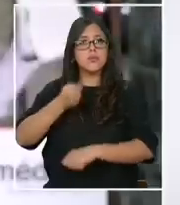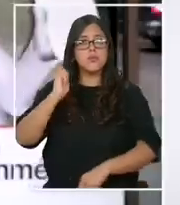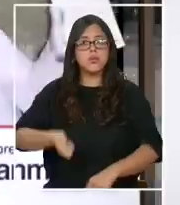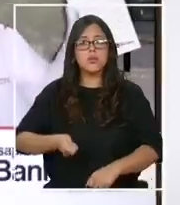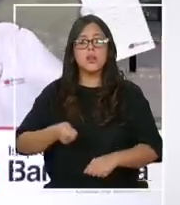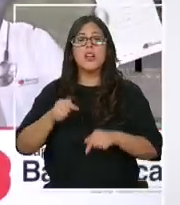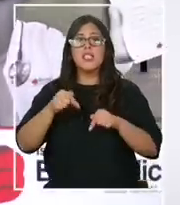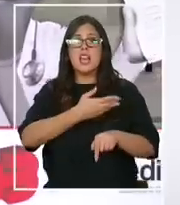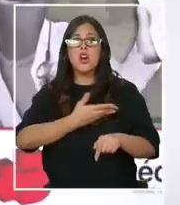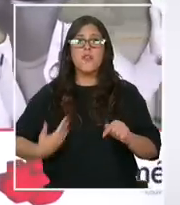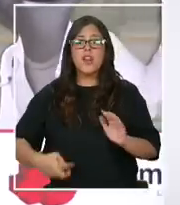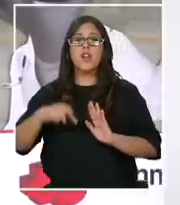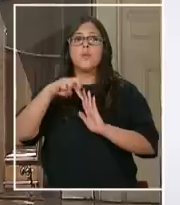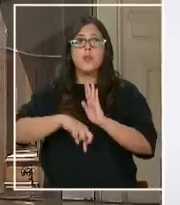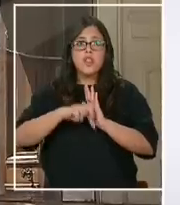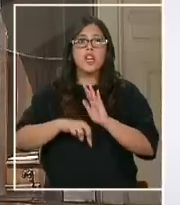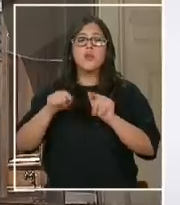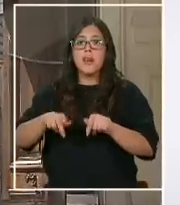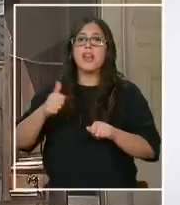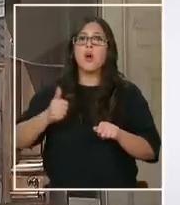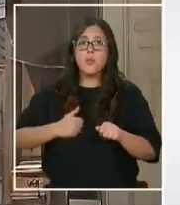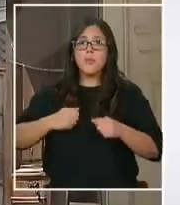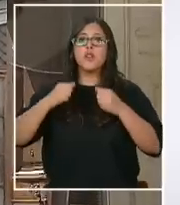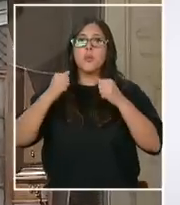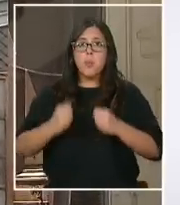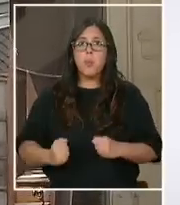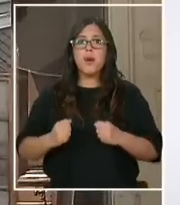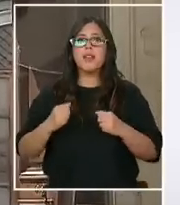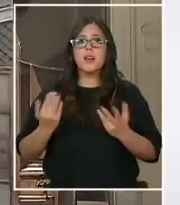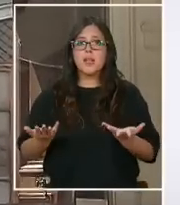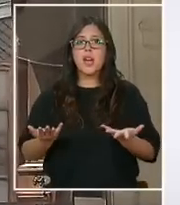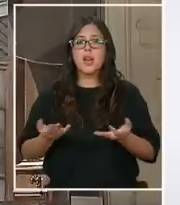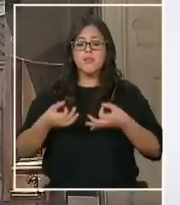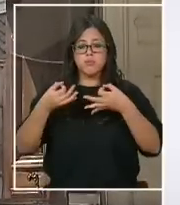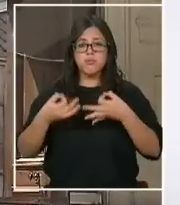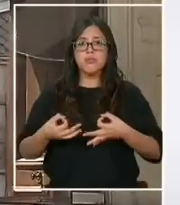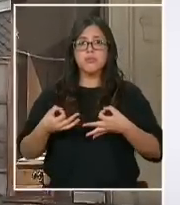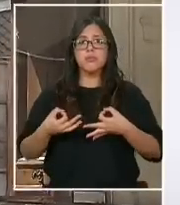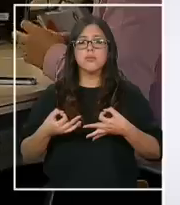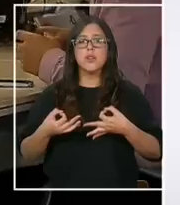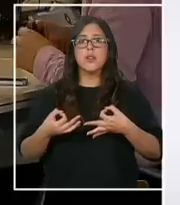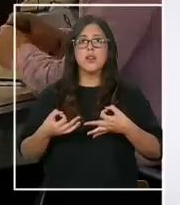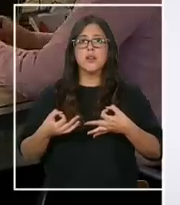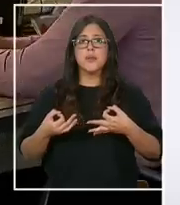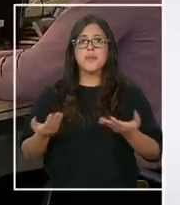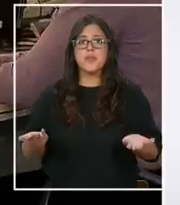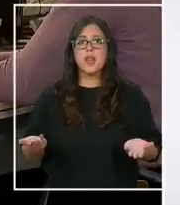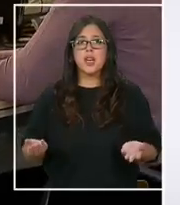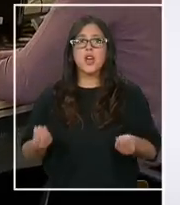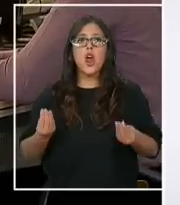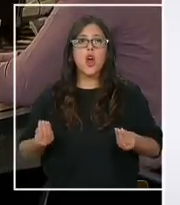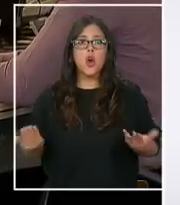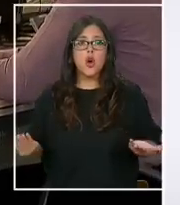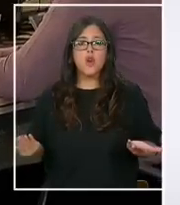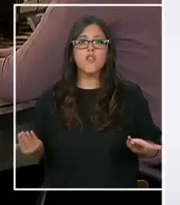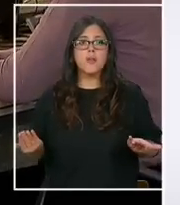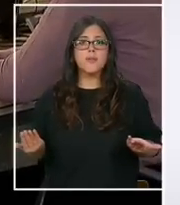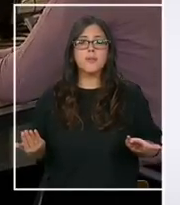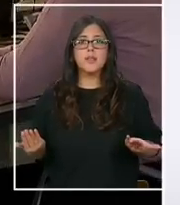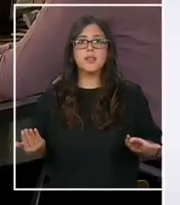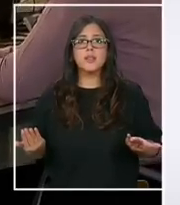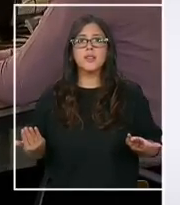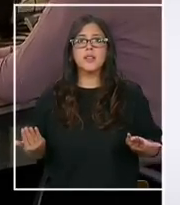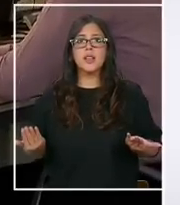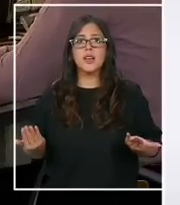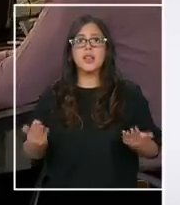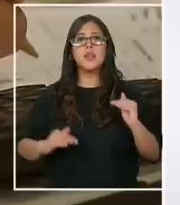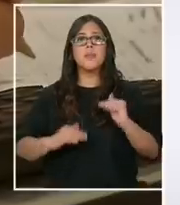para generar las condiciones para que el cumplimiento se desarrolle de manera adecuada, conforme, obviamente, a la situación compleja que